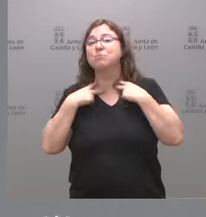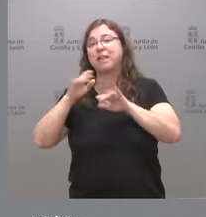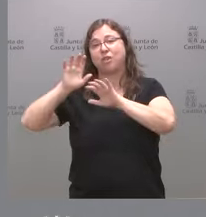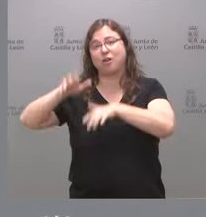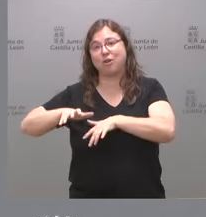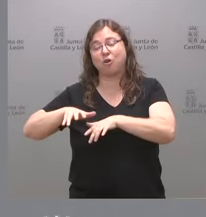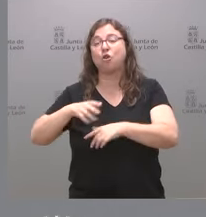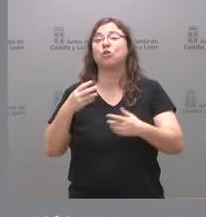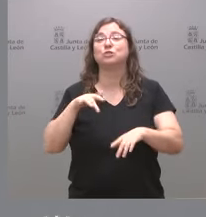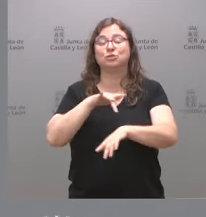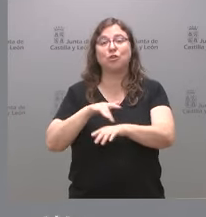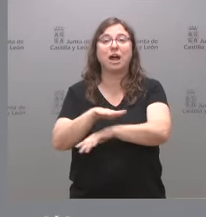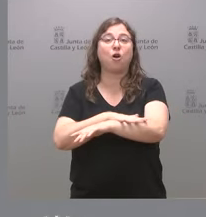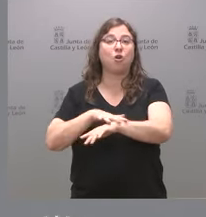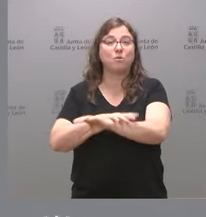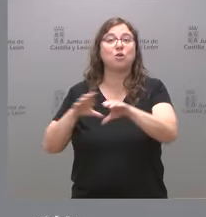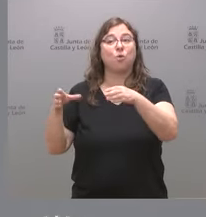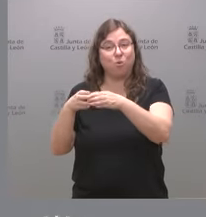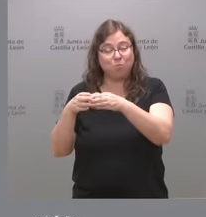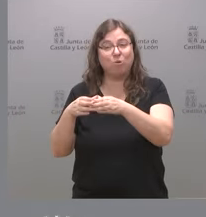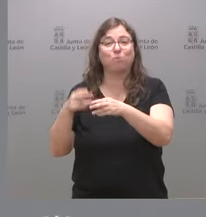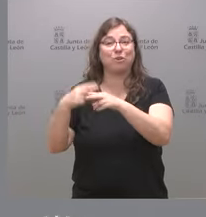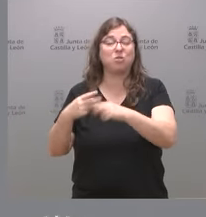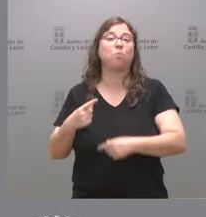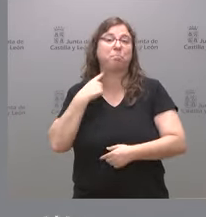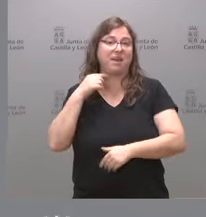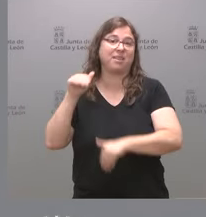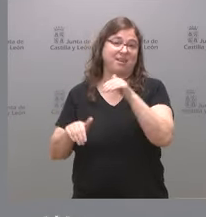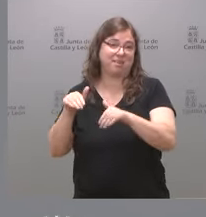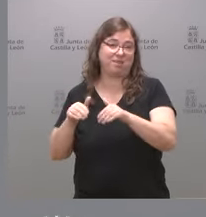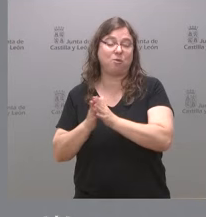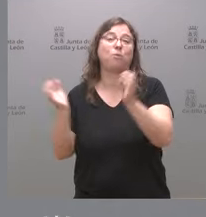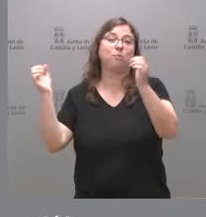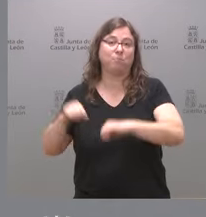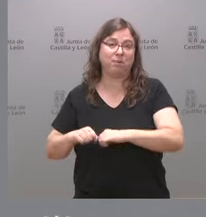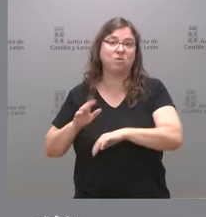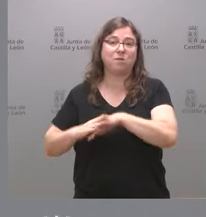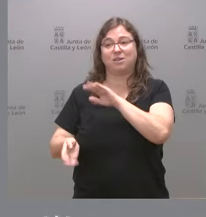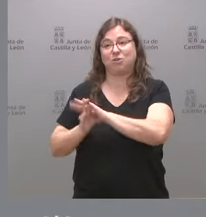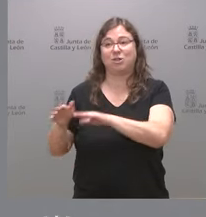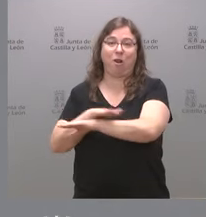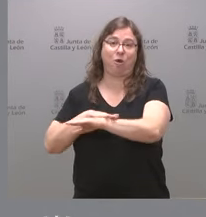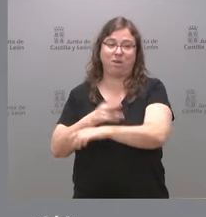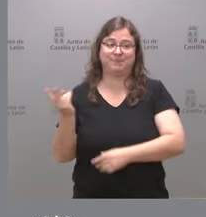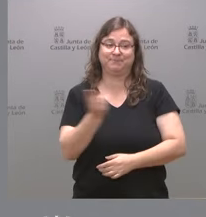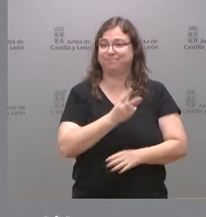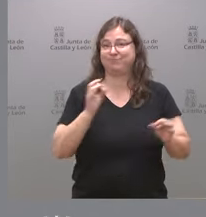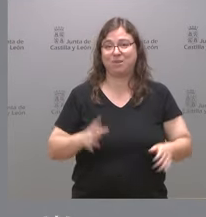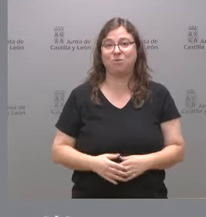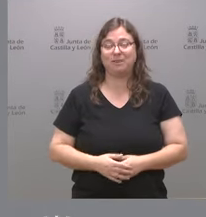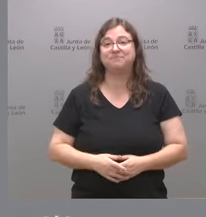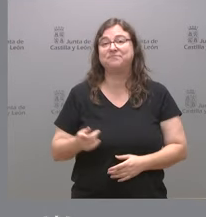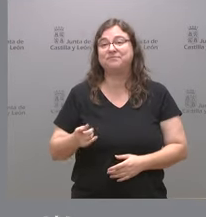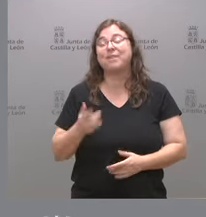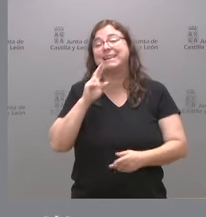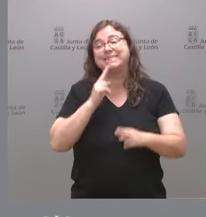está gobernada por partidos que perdieron las elecciones pero tienen un pacto para estar en el gobierno y este es un